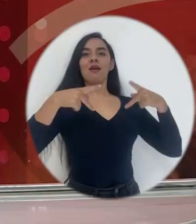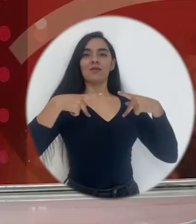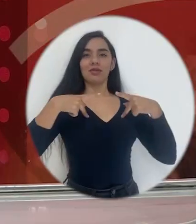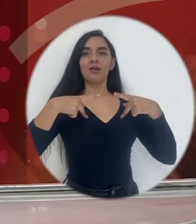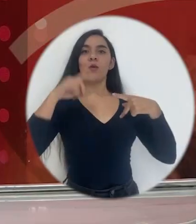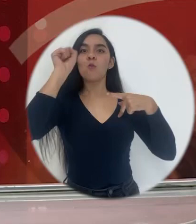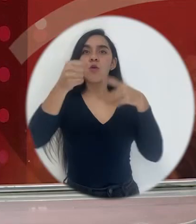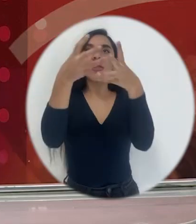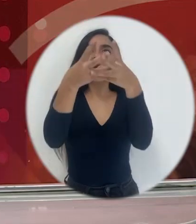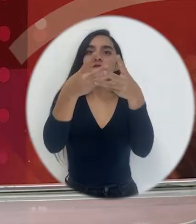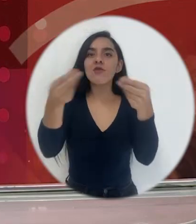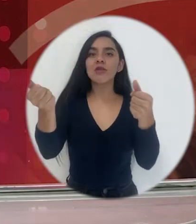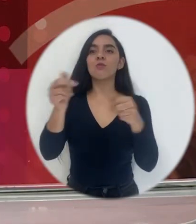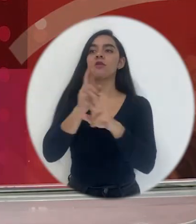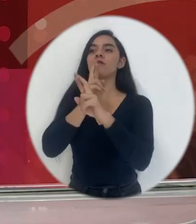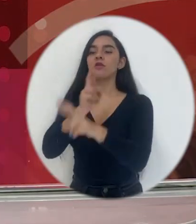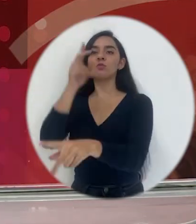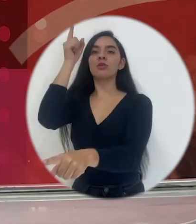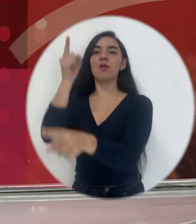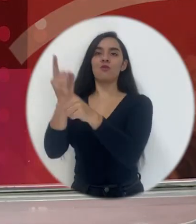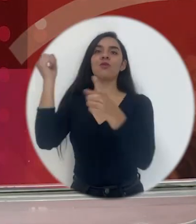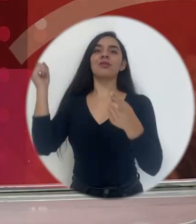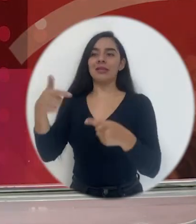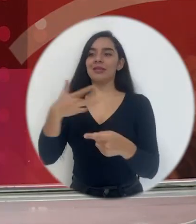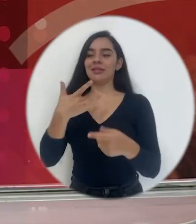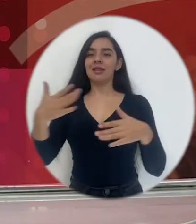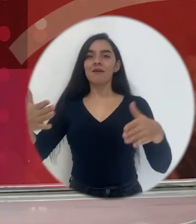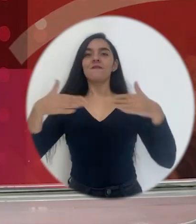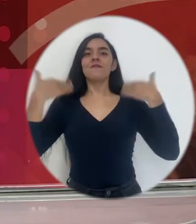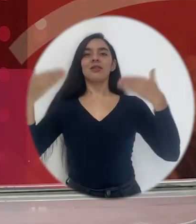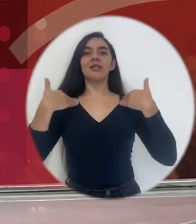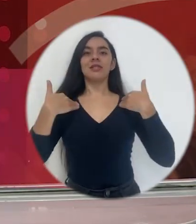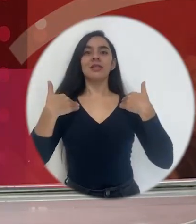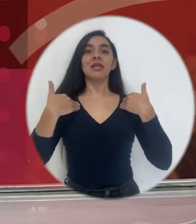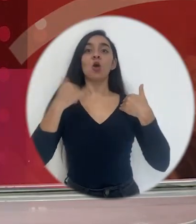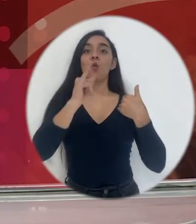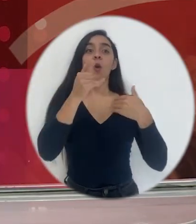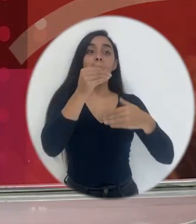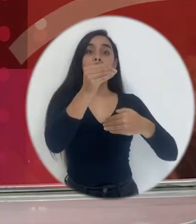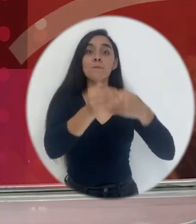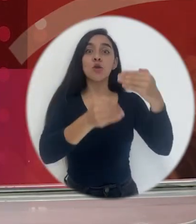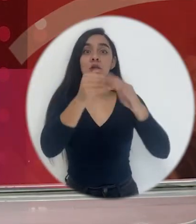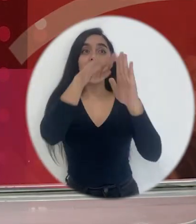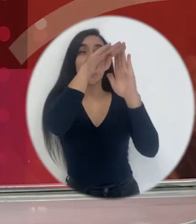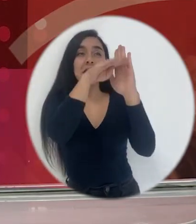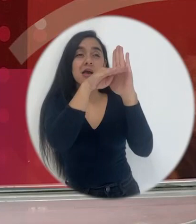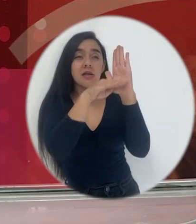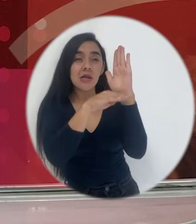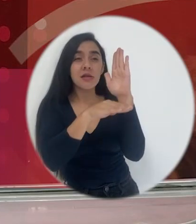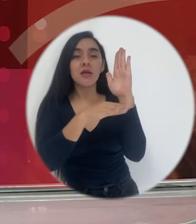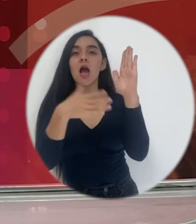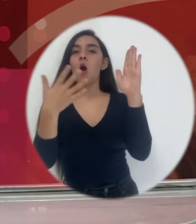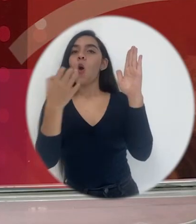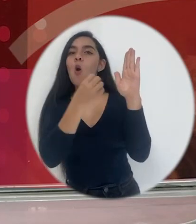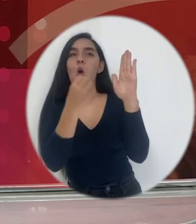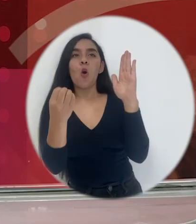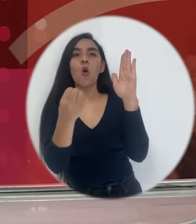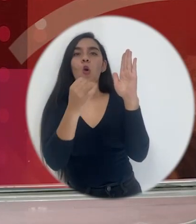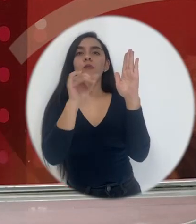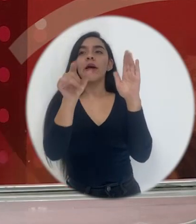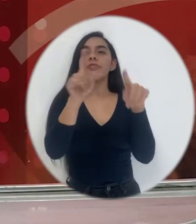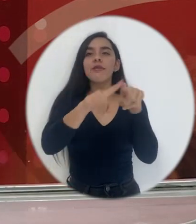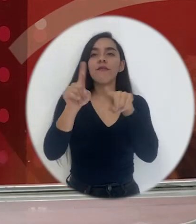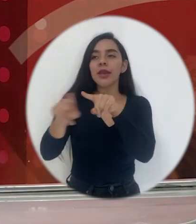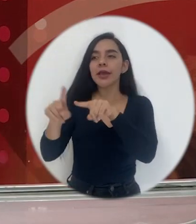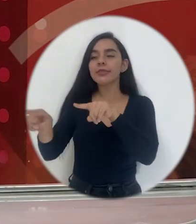resolver y tener la respuesta correcta. No importa, esa es la respuesta correcta, ya estoy feliz. No importa el procedimiento. Entonces, eso es clave,